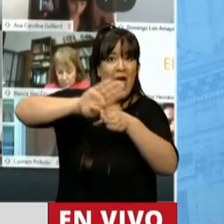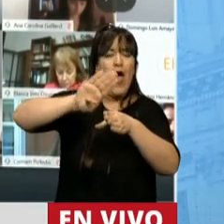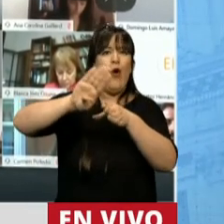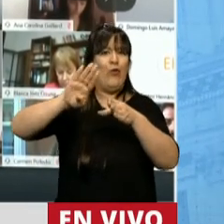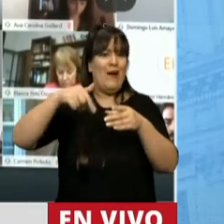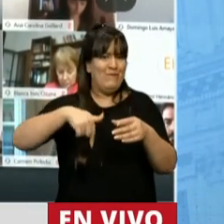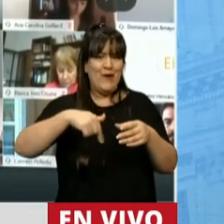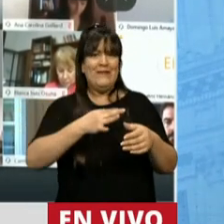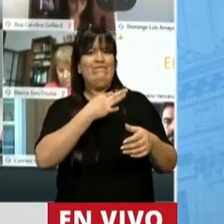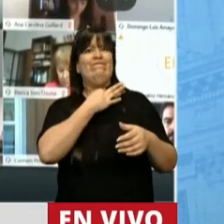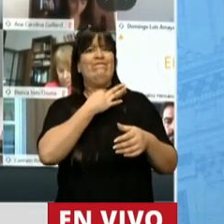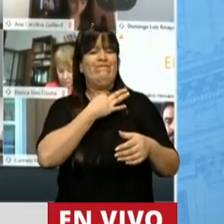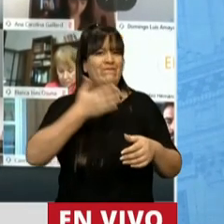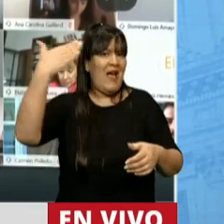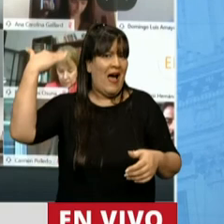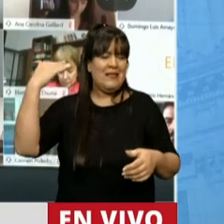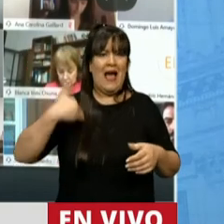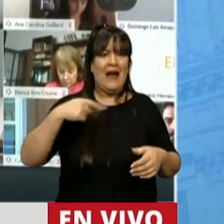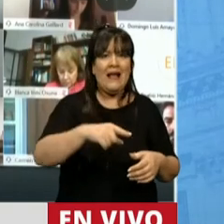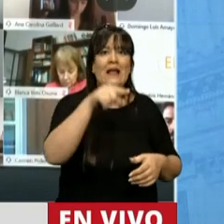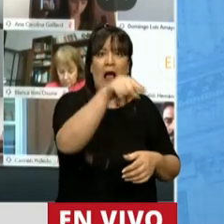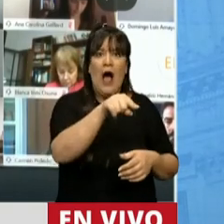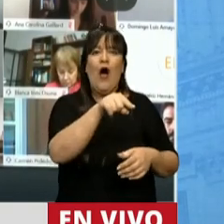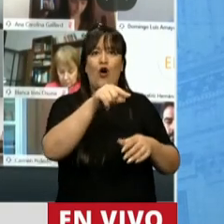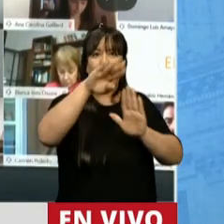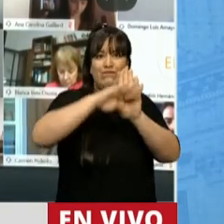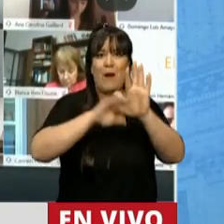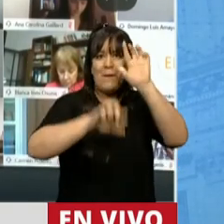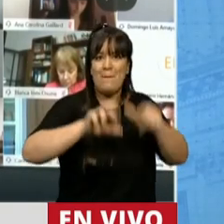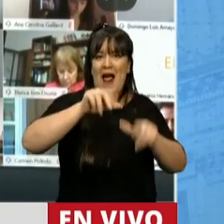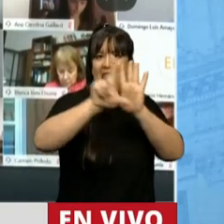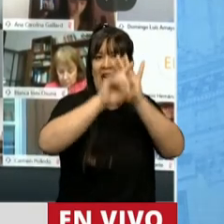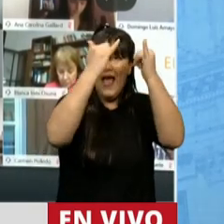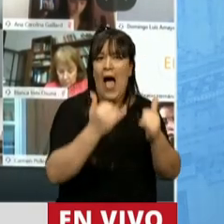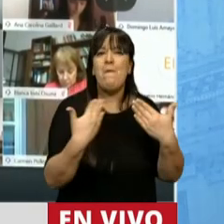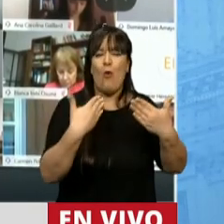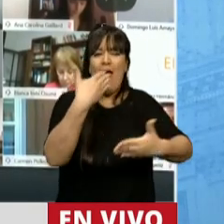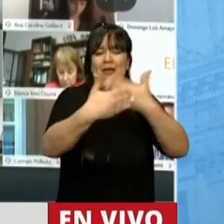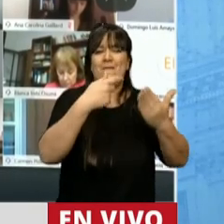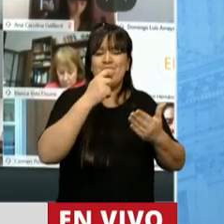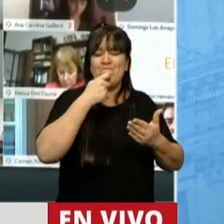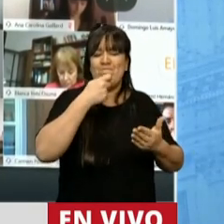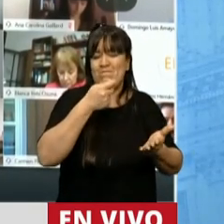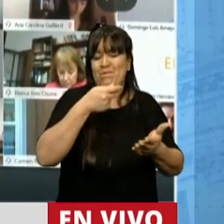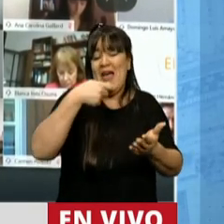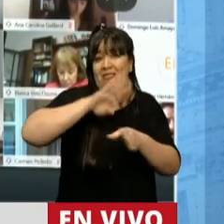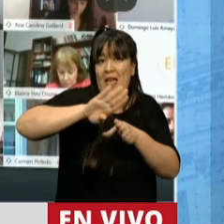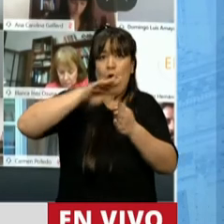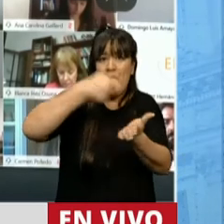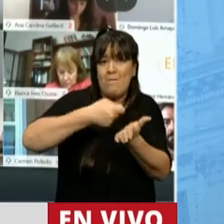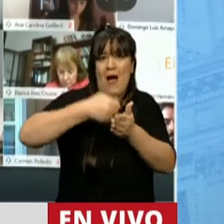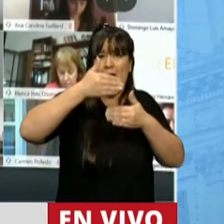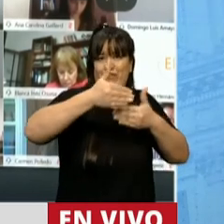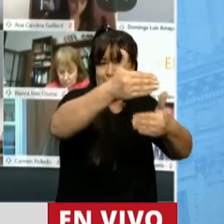insostenible que tenía la Argentina a diciembre del 2019. Por lo tanto, Presidente, creo que me he